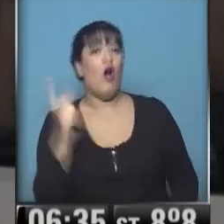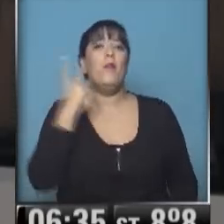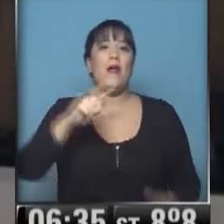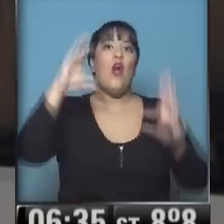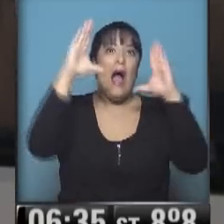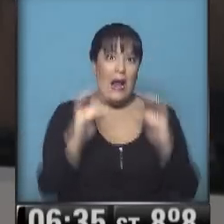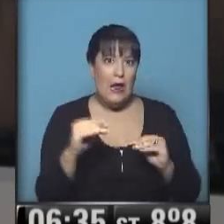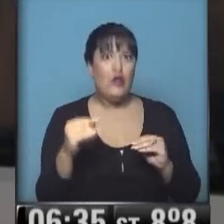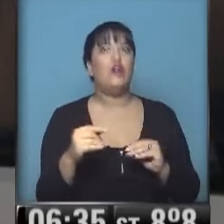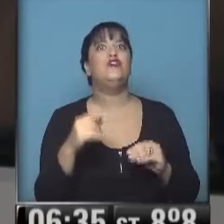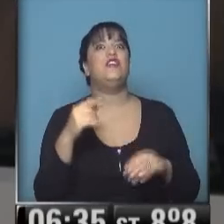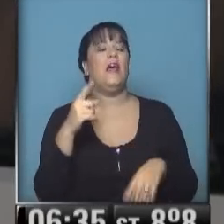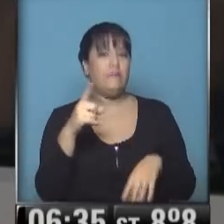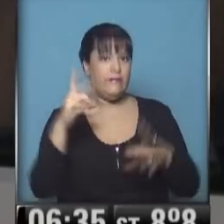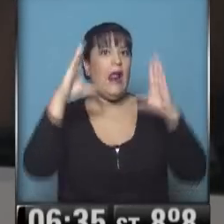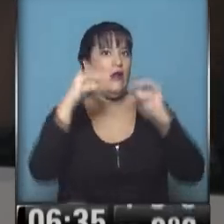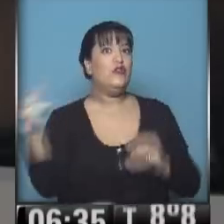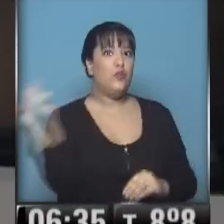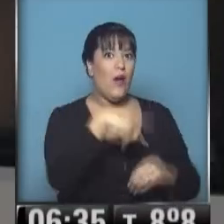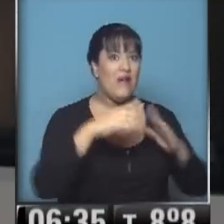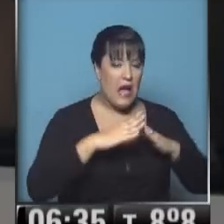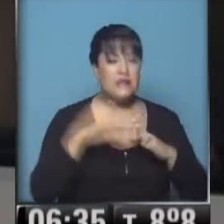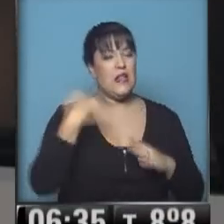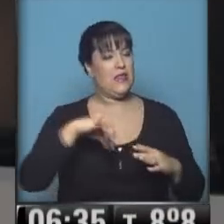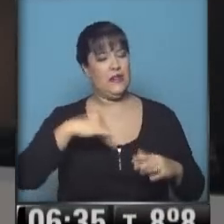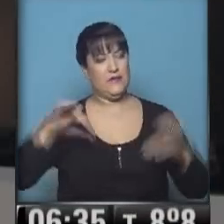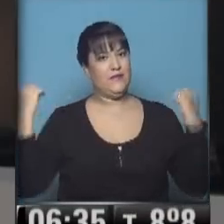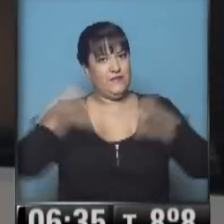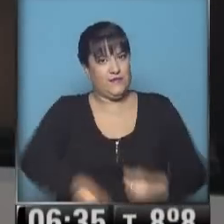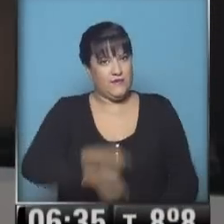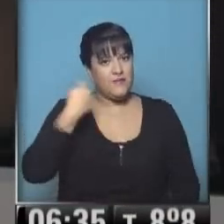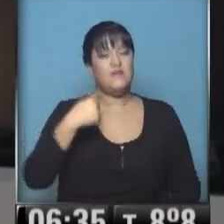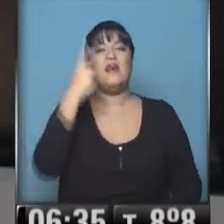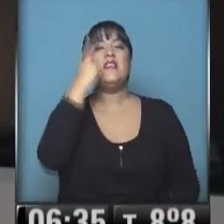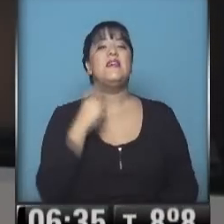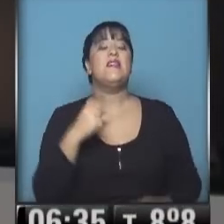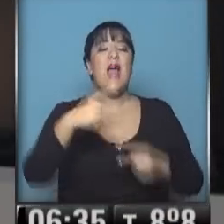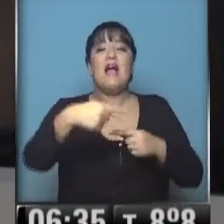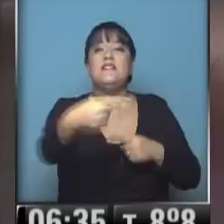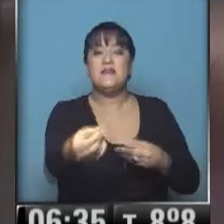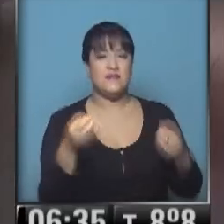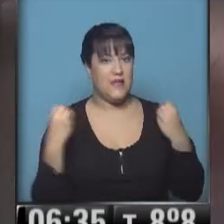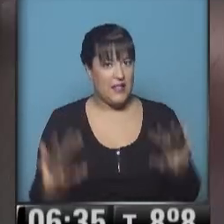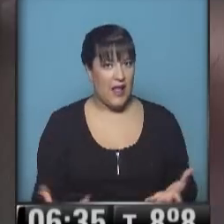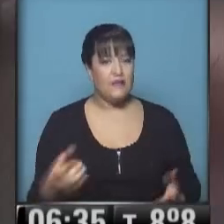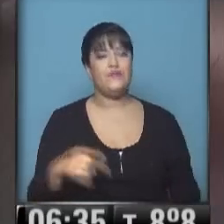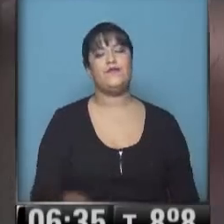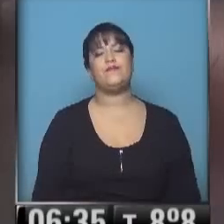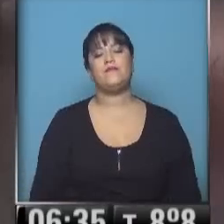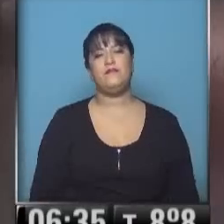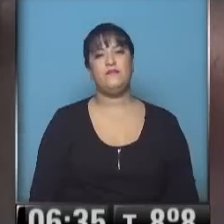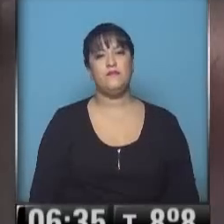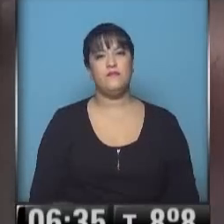vuelven tarde a casa, otra vez con el abrigo. ¿Y cómo vienen los próximos días? ¿Cómo sigue la semana en la ciudad y en el conurbano? Lo mismo